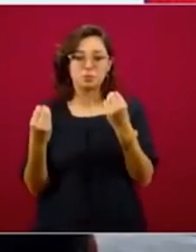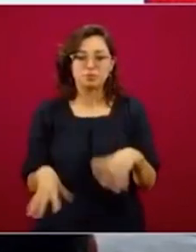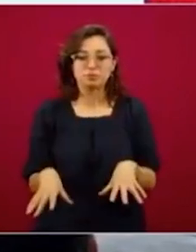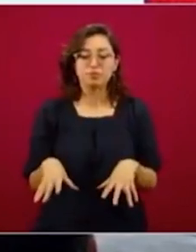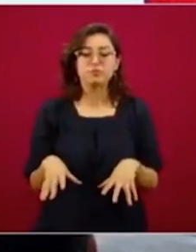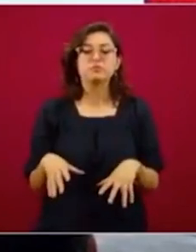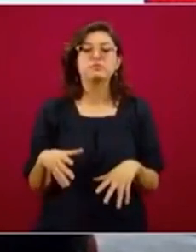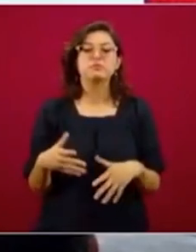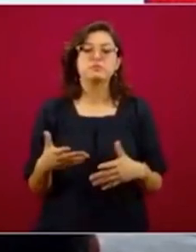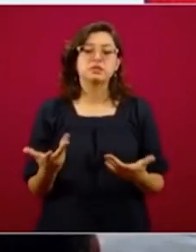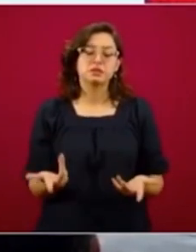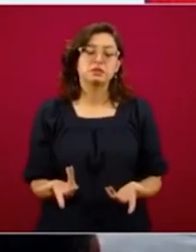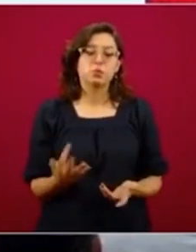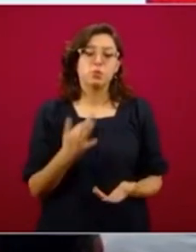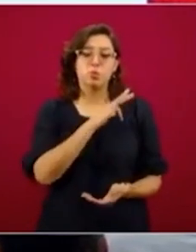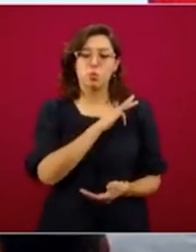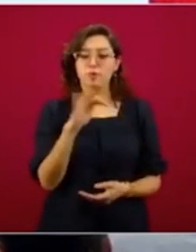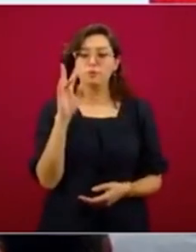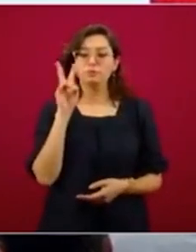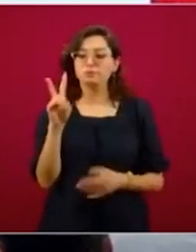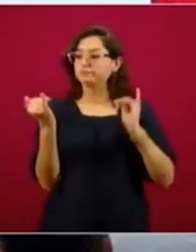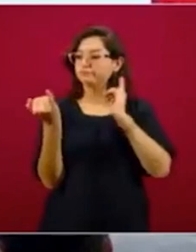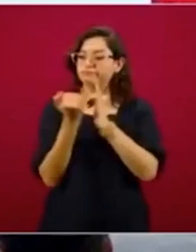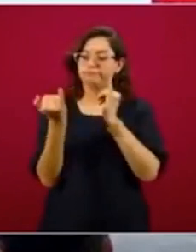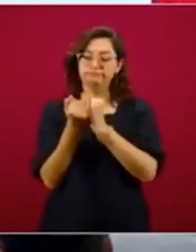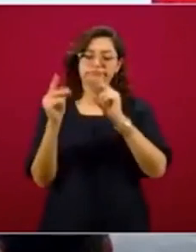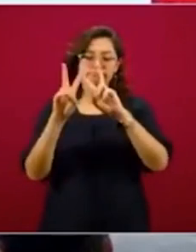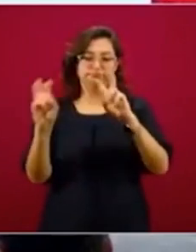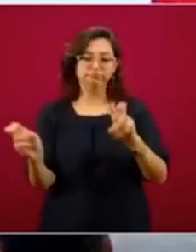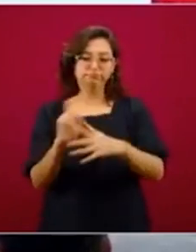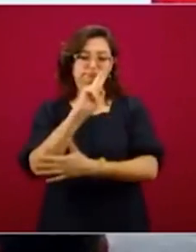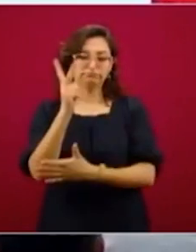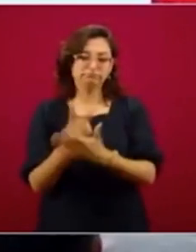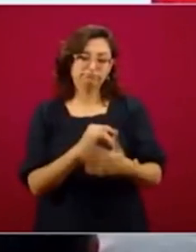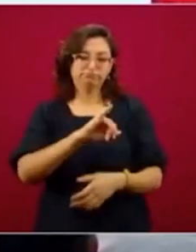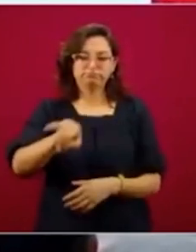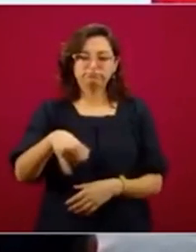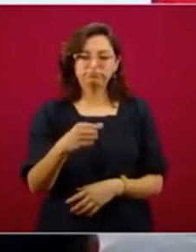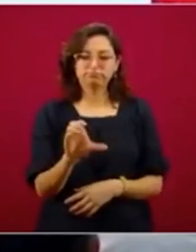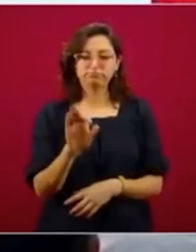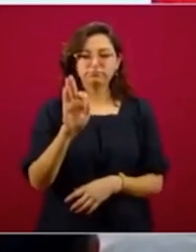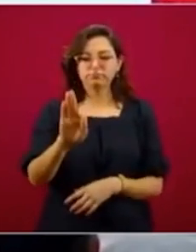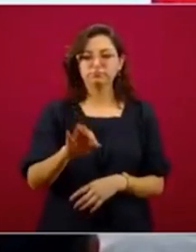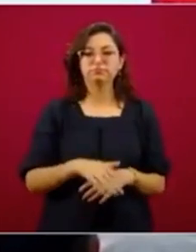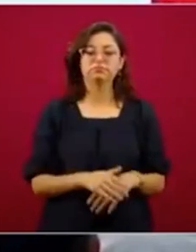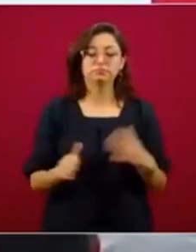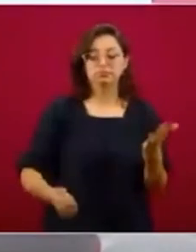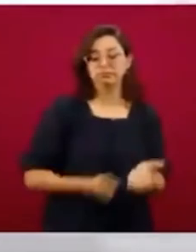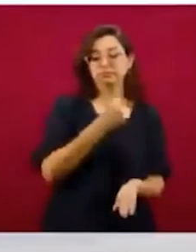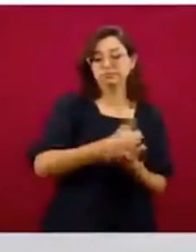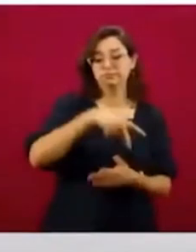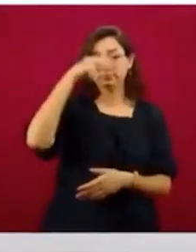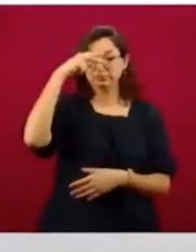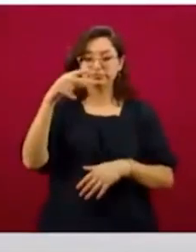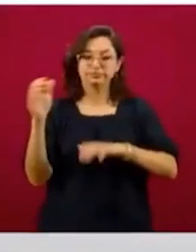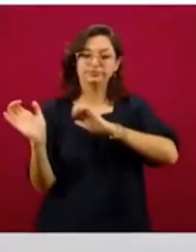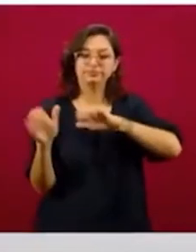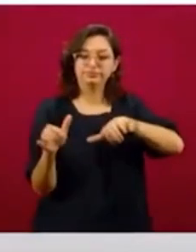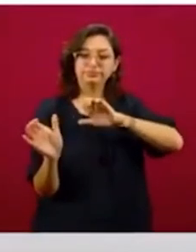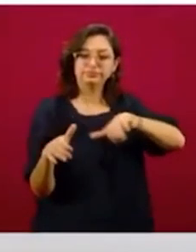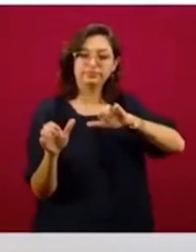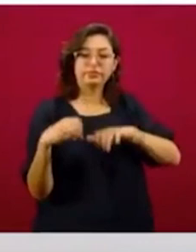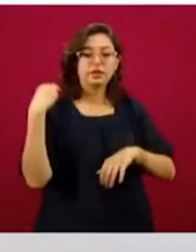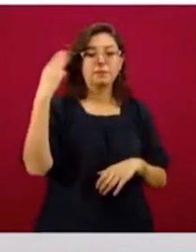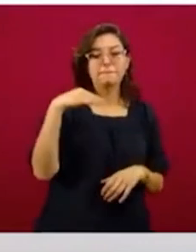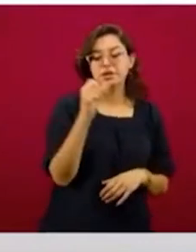vemos el reflejo eso en el programa de jóvenes. En el caso de la Ciudad de México, de marzo a junio se han incorporado siete mil